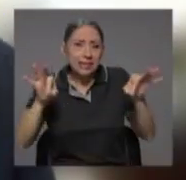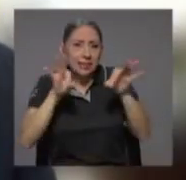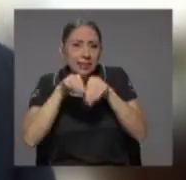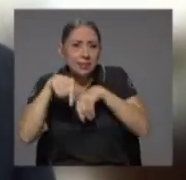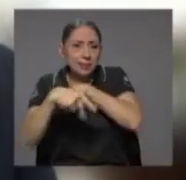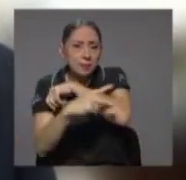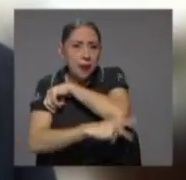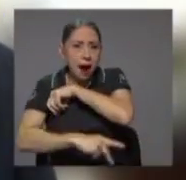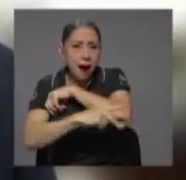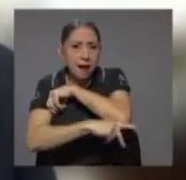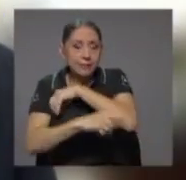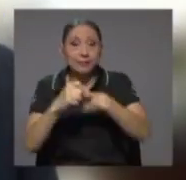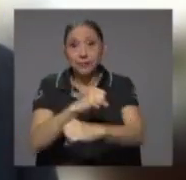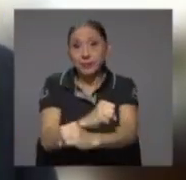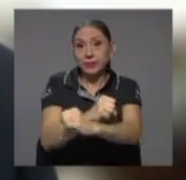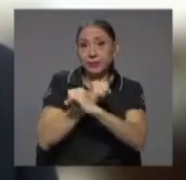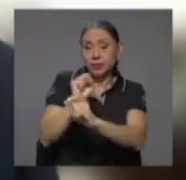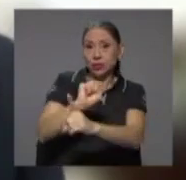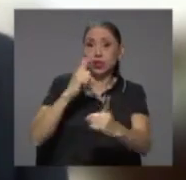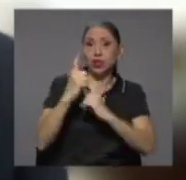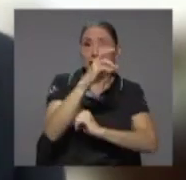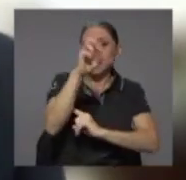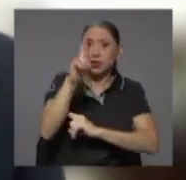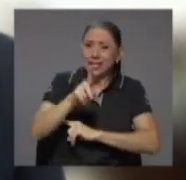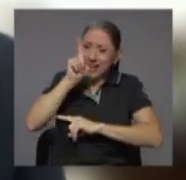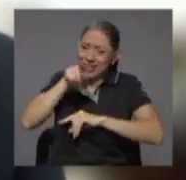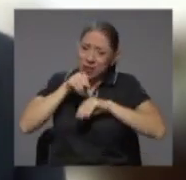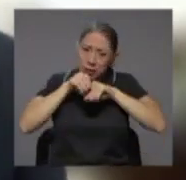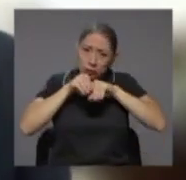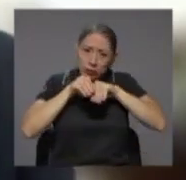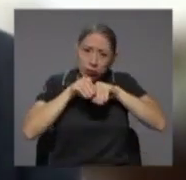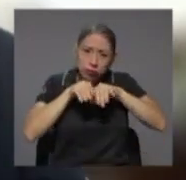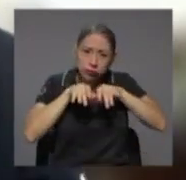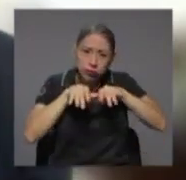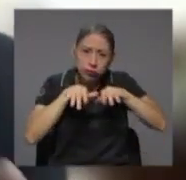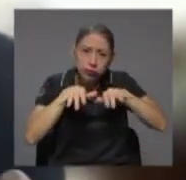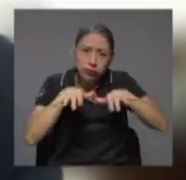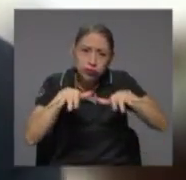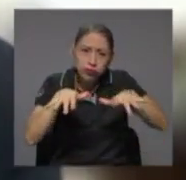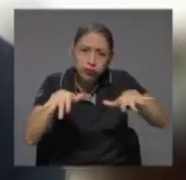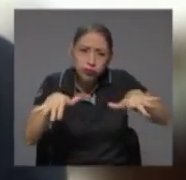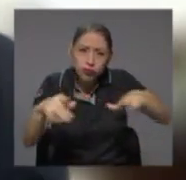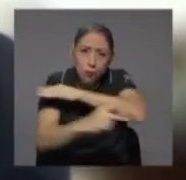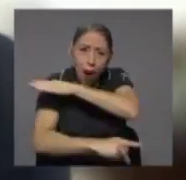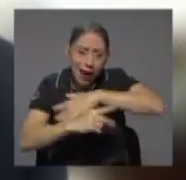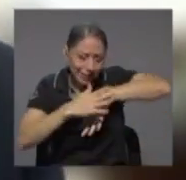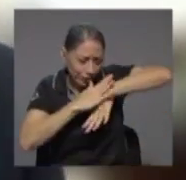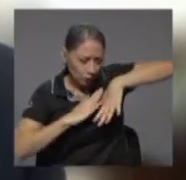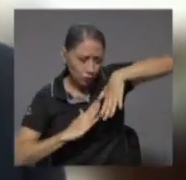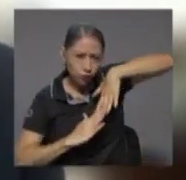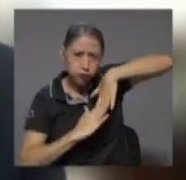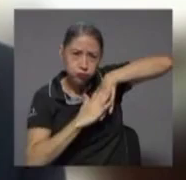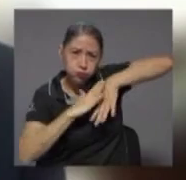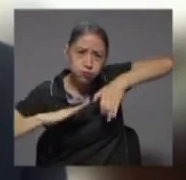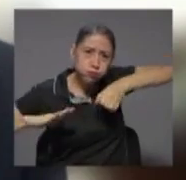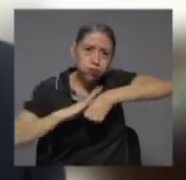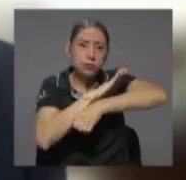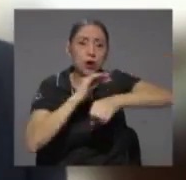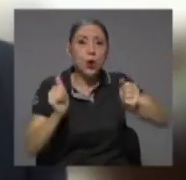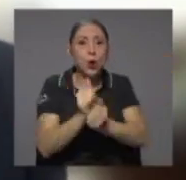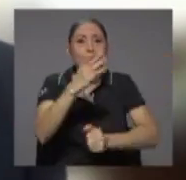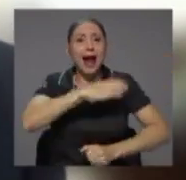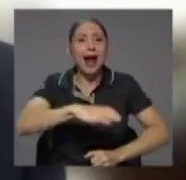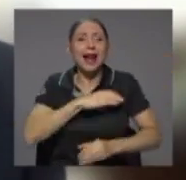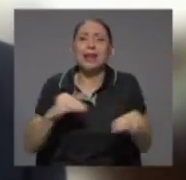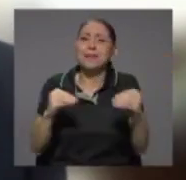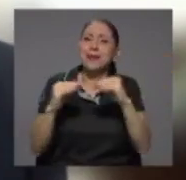seguridad social de Costa Rica a todos los rincones con una calidad mucho más alta que lo que teníamos en el campo de